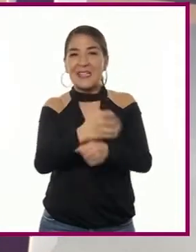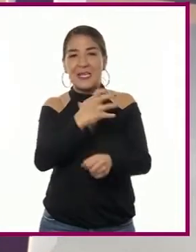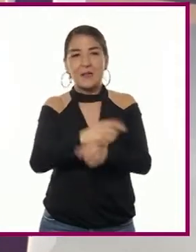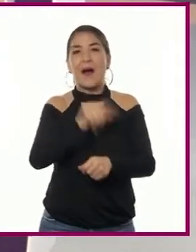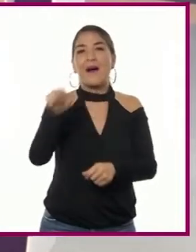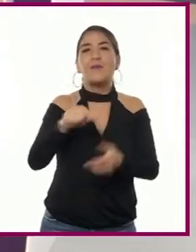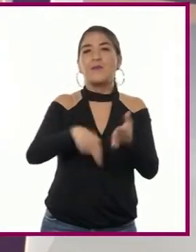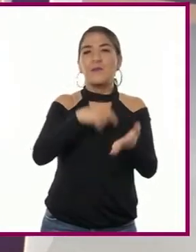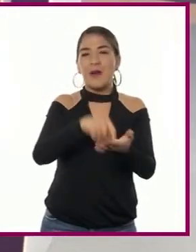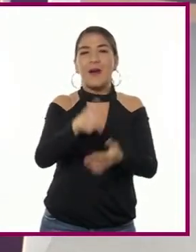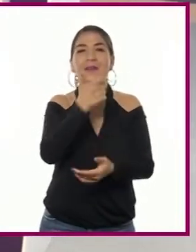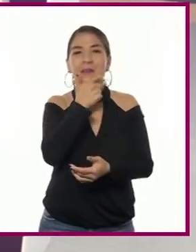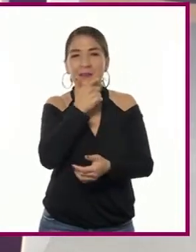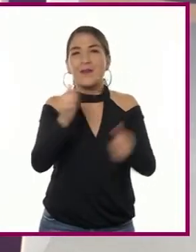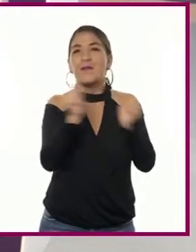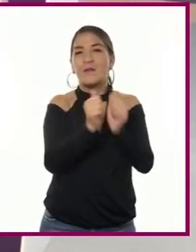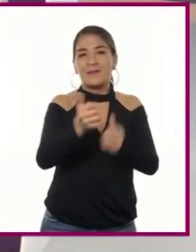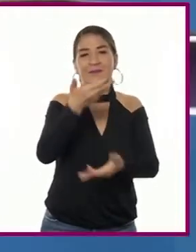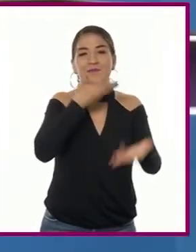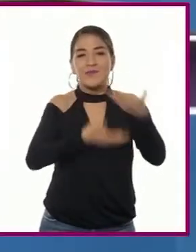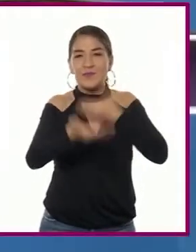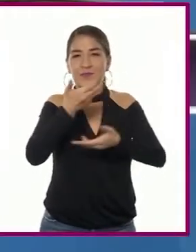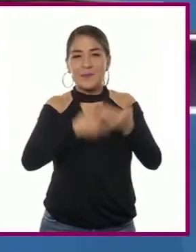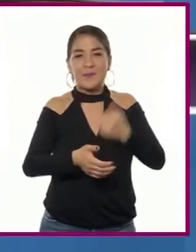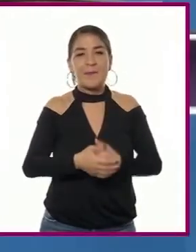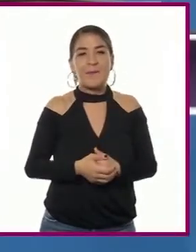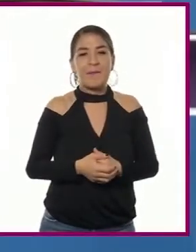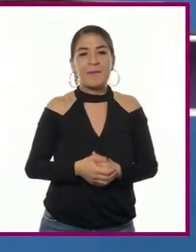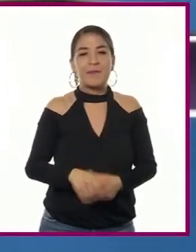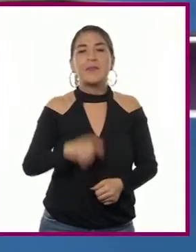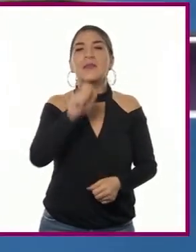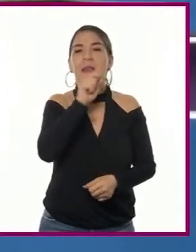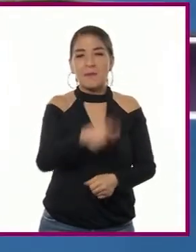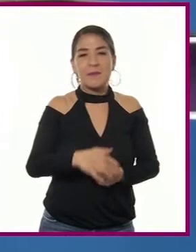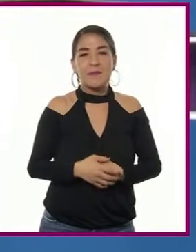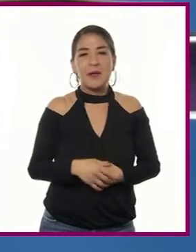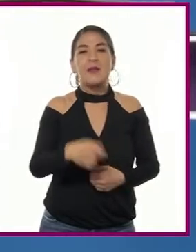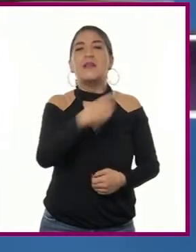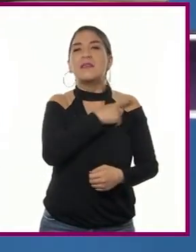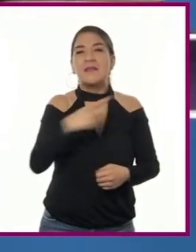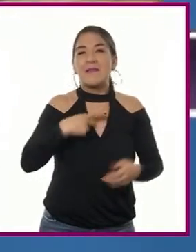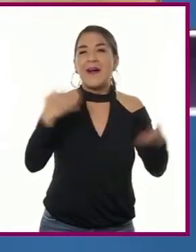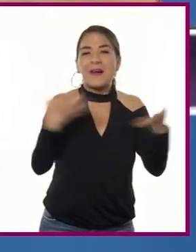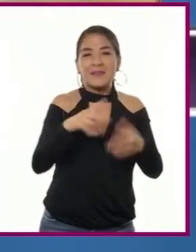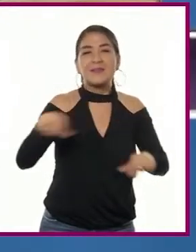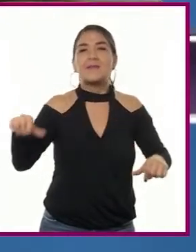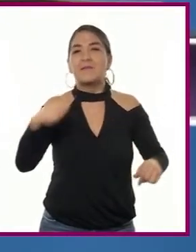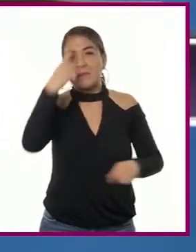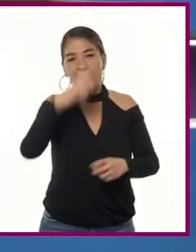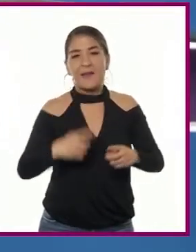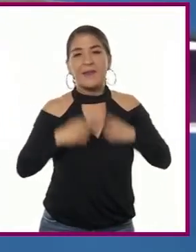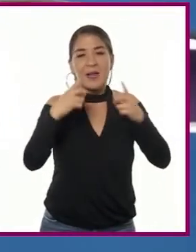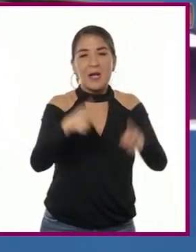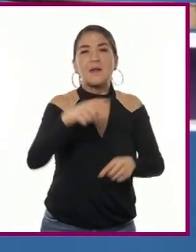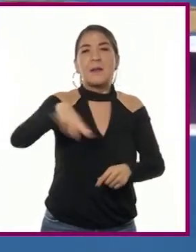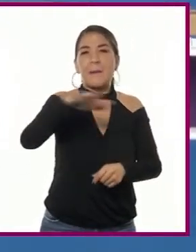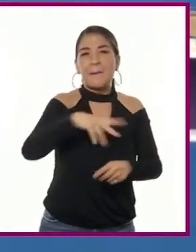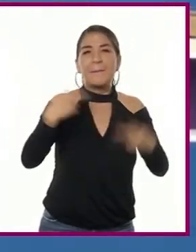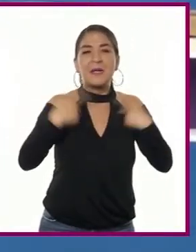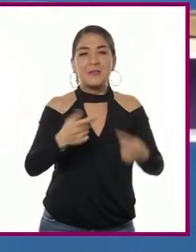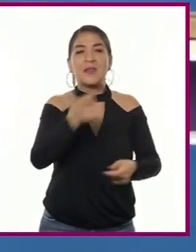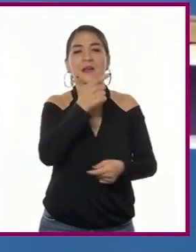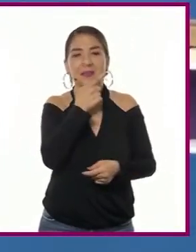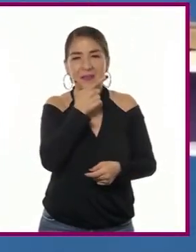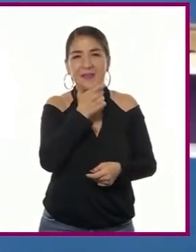en cuanto al comercio con América. En primer lugar, tuvo que dar a los ingleses el monopolio en el comercio de los